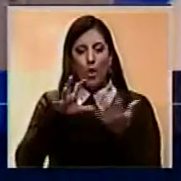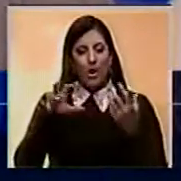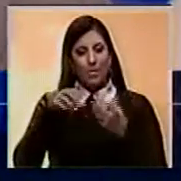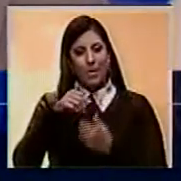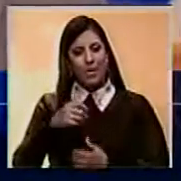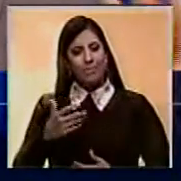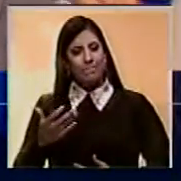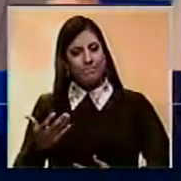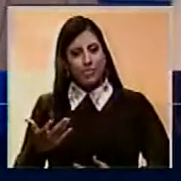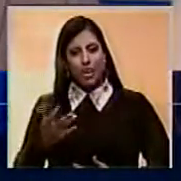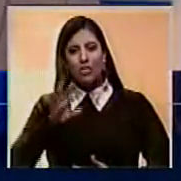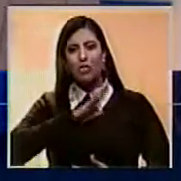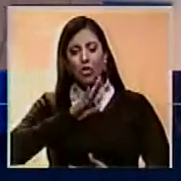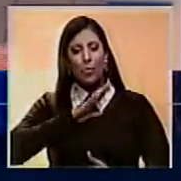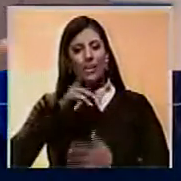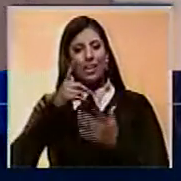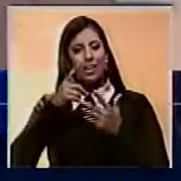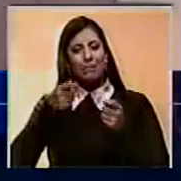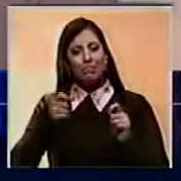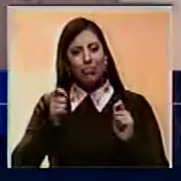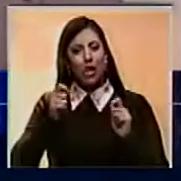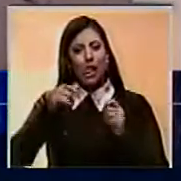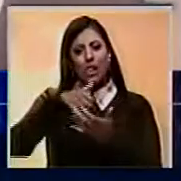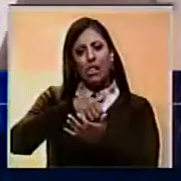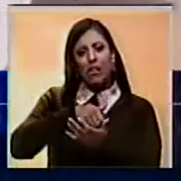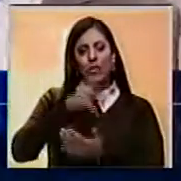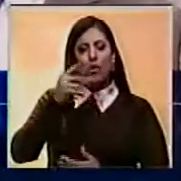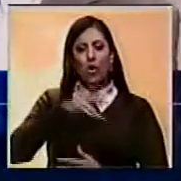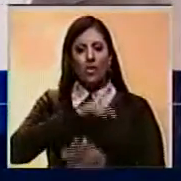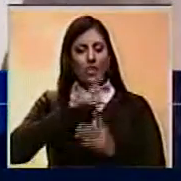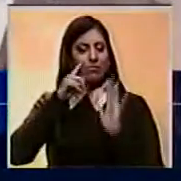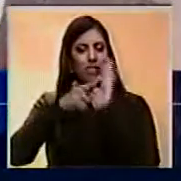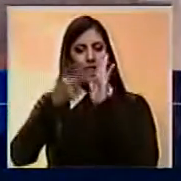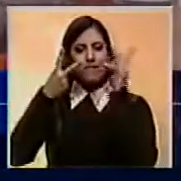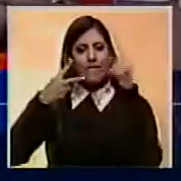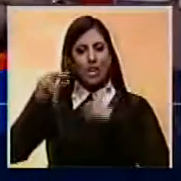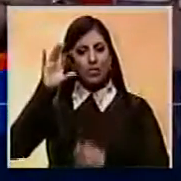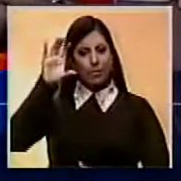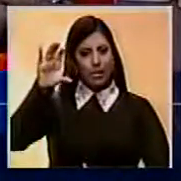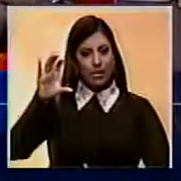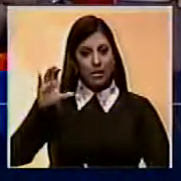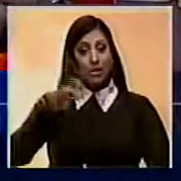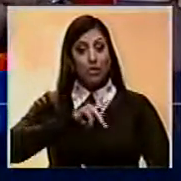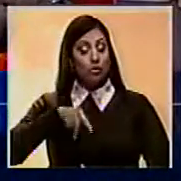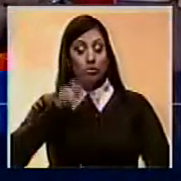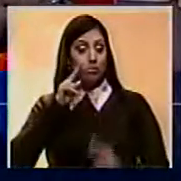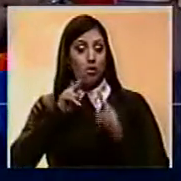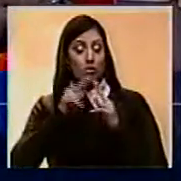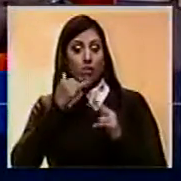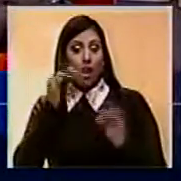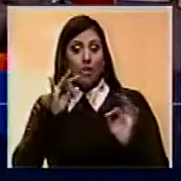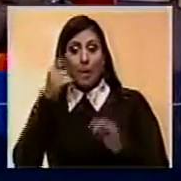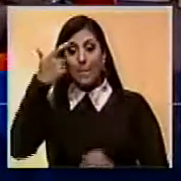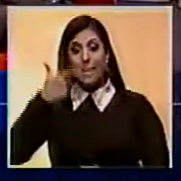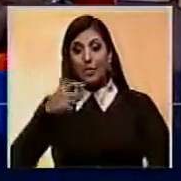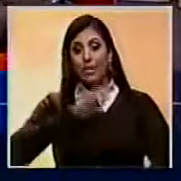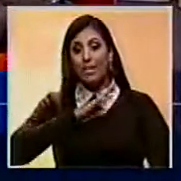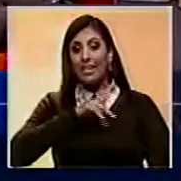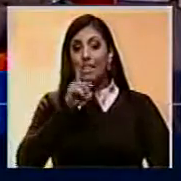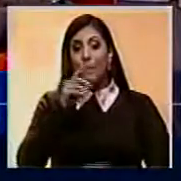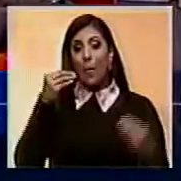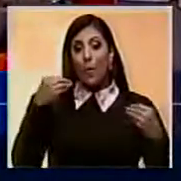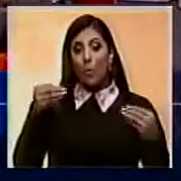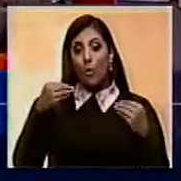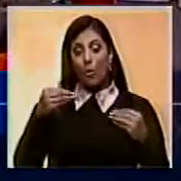conflicto sobre las cuales pretenden victimizarse y colocar una imagen falsa de nuestro país. En particular no conozco ningún caso de un ciudadano que por manifestar